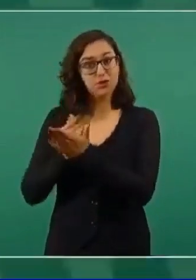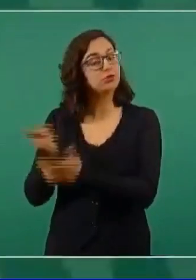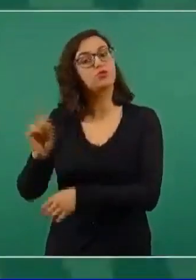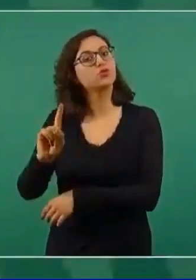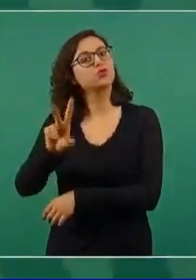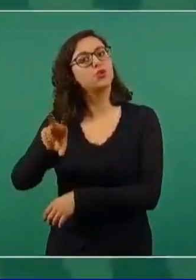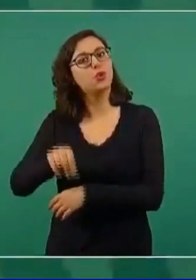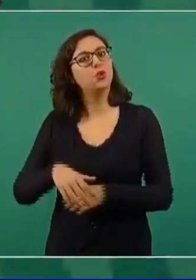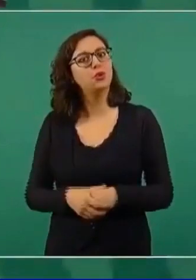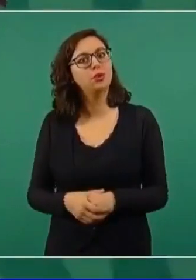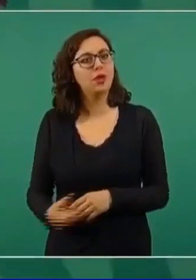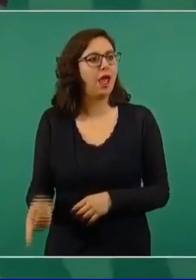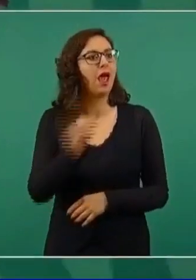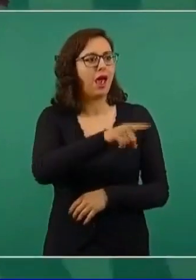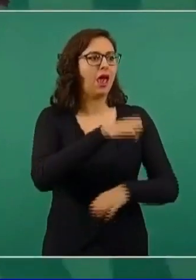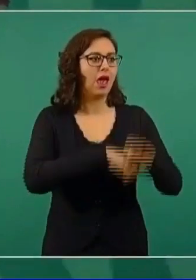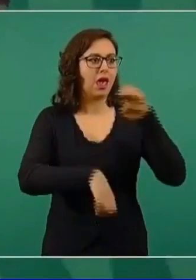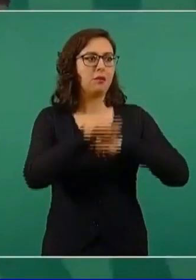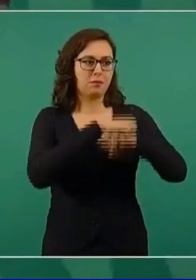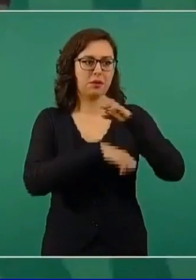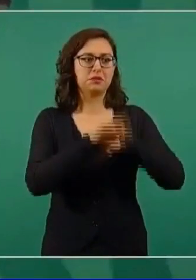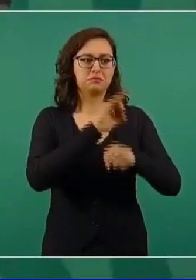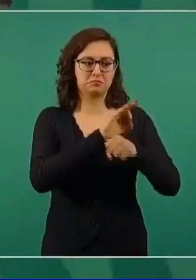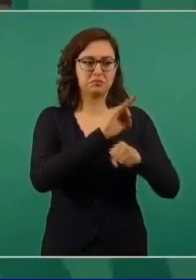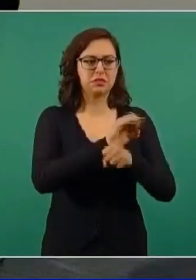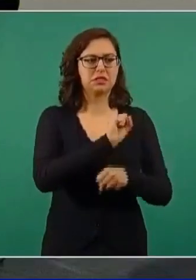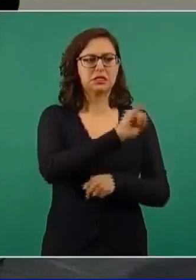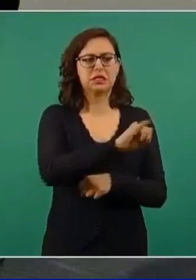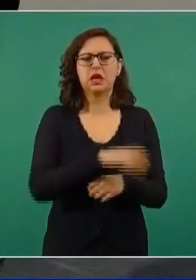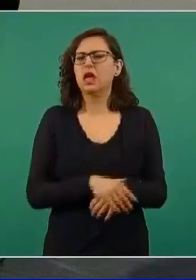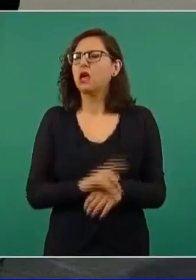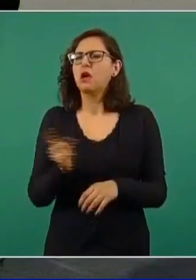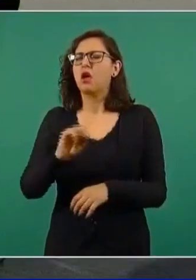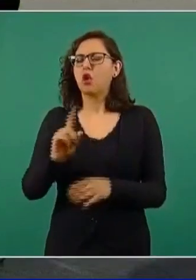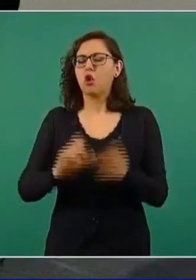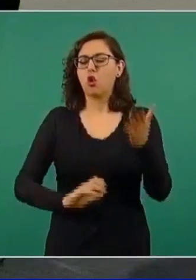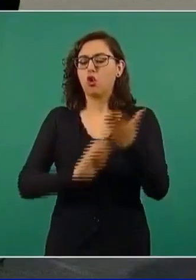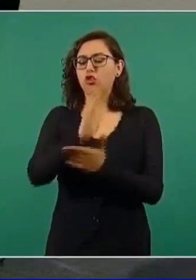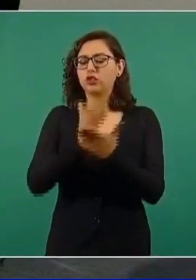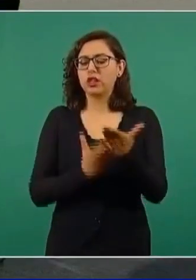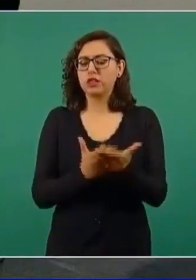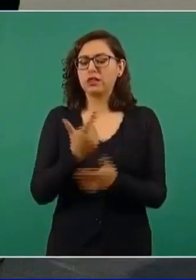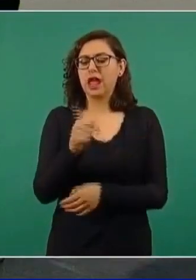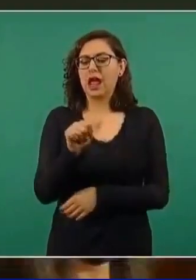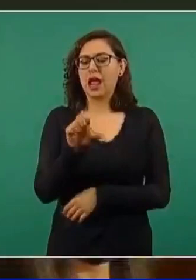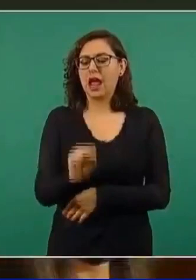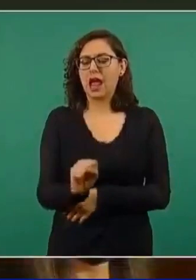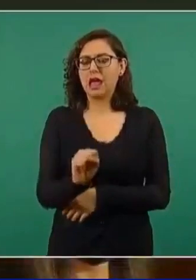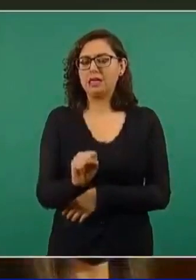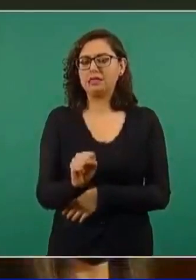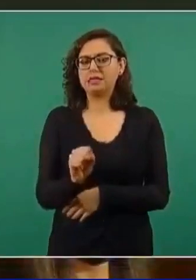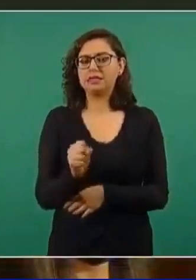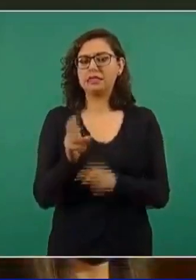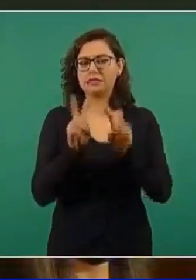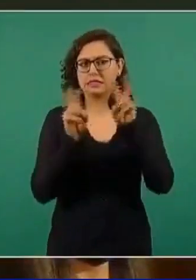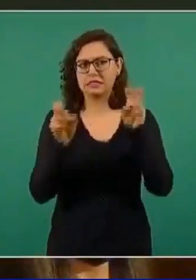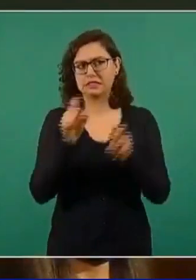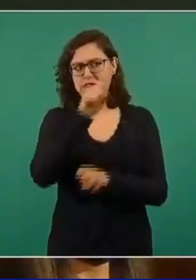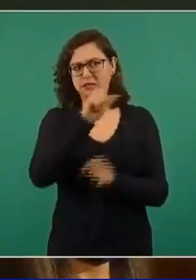reciben en las empresas. Estos son contratos de gas que tienen que ver con Texas y el congelamiento.